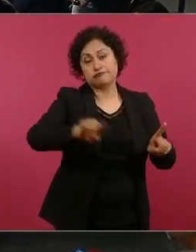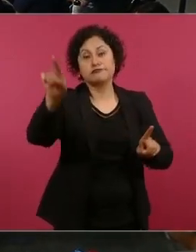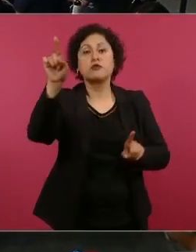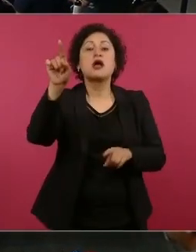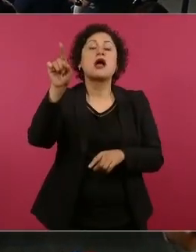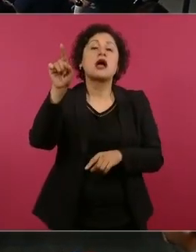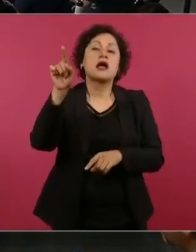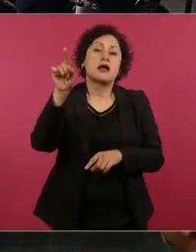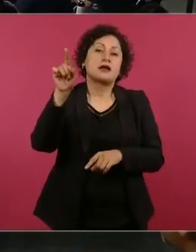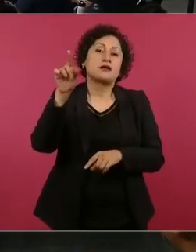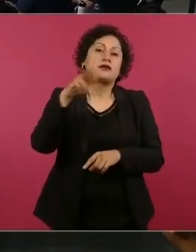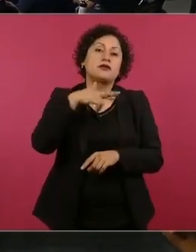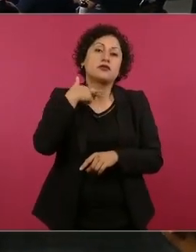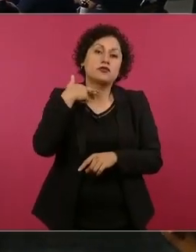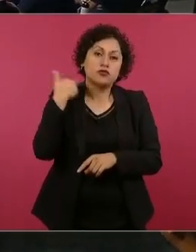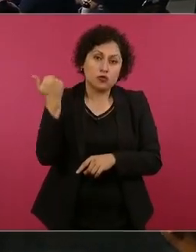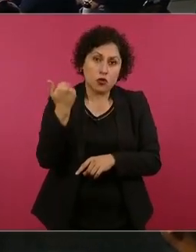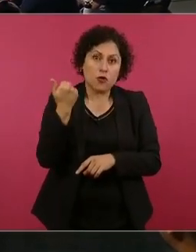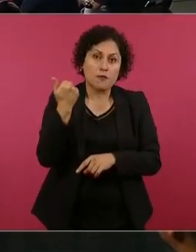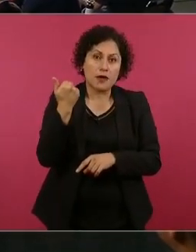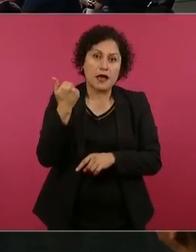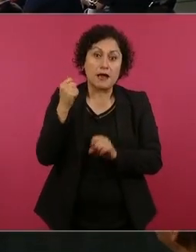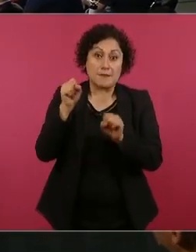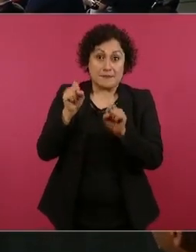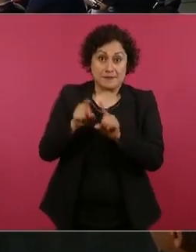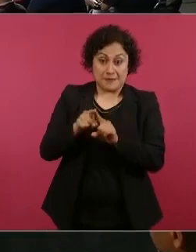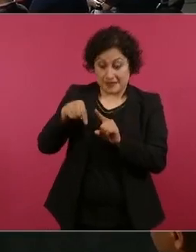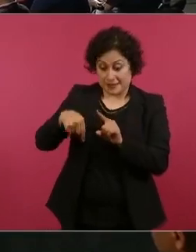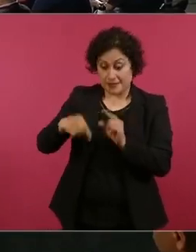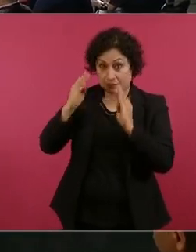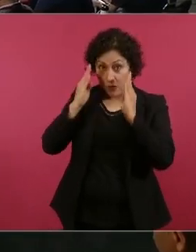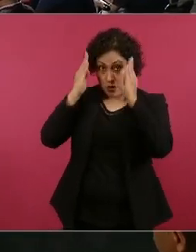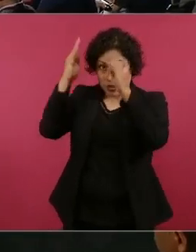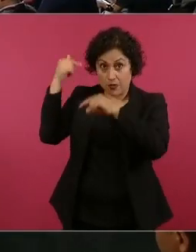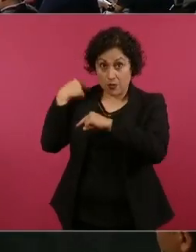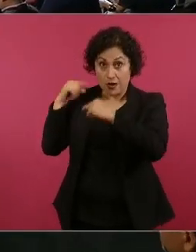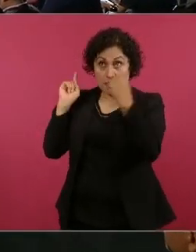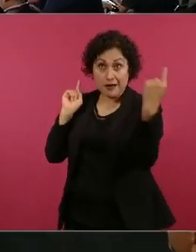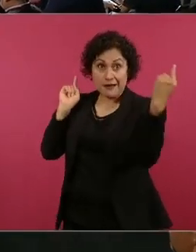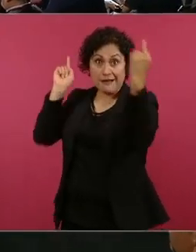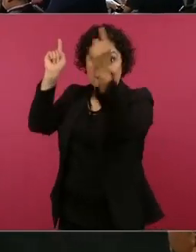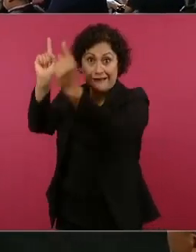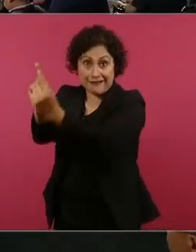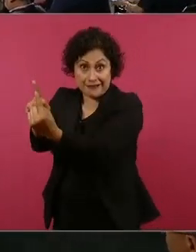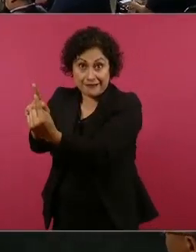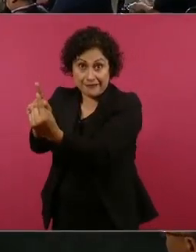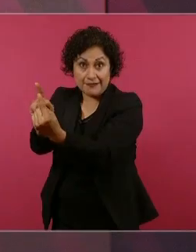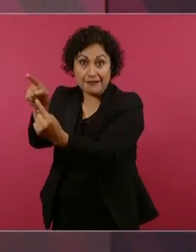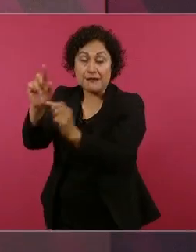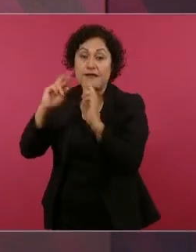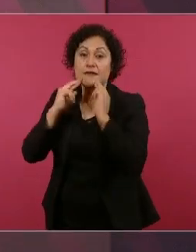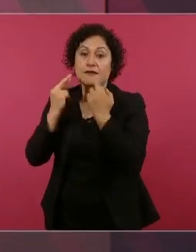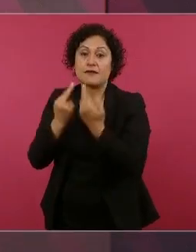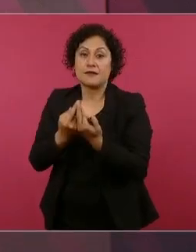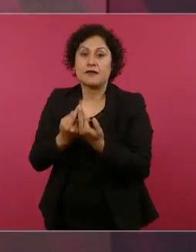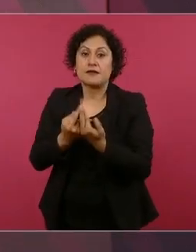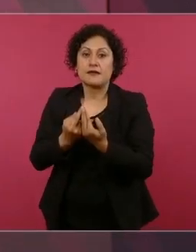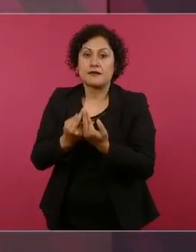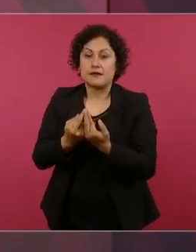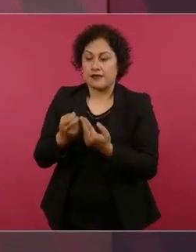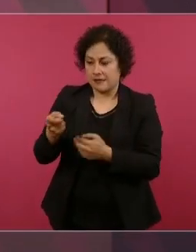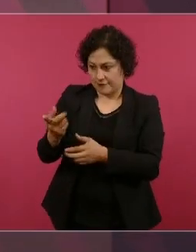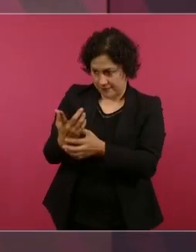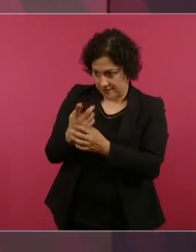con el señor cardenal, al que haces mención. Sí, Sandovaliñez. Sí.